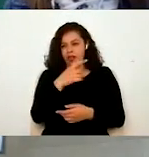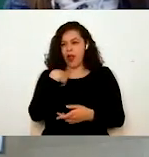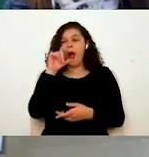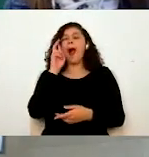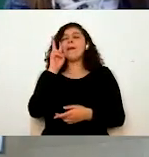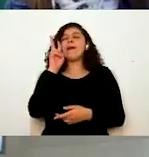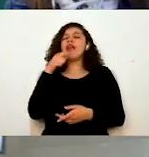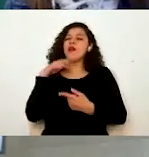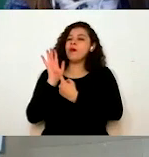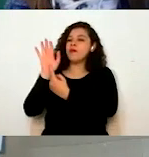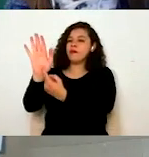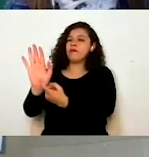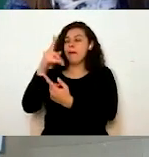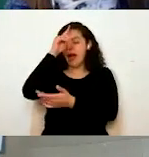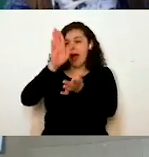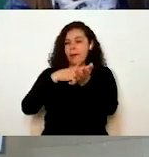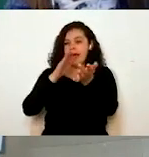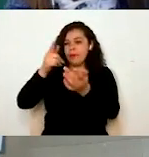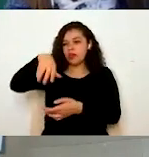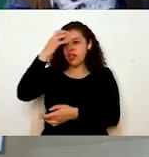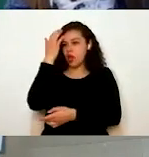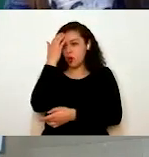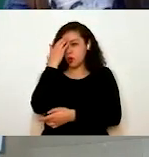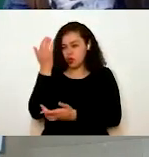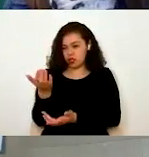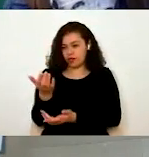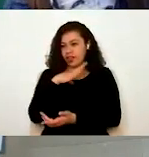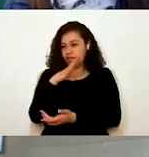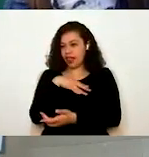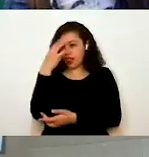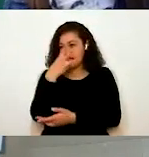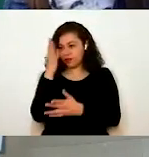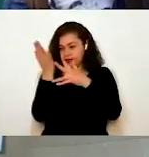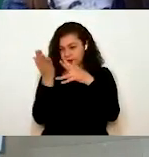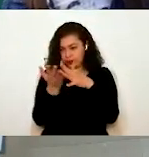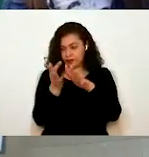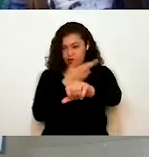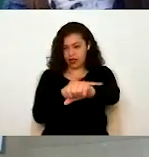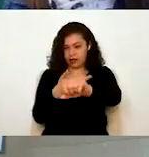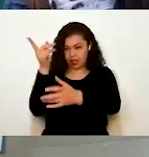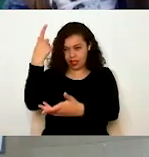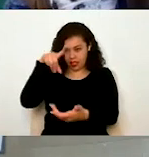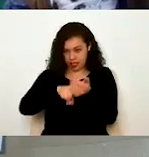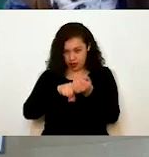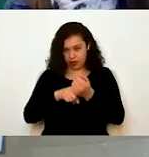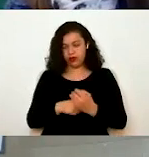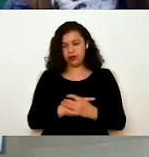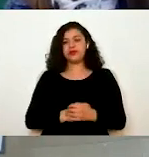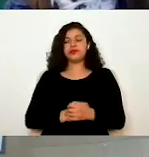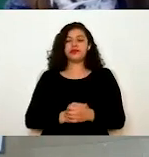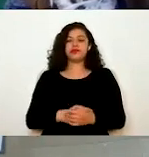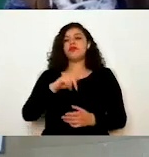un poquito para que ustedes conozcan este documento. Está dividido entre secciones. Trámites internos, que son trámites